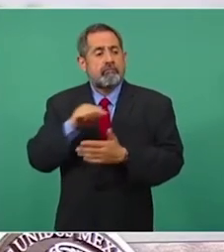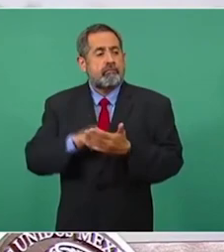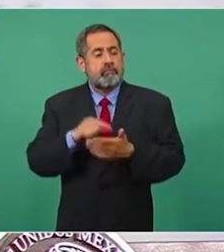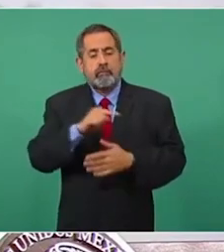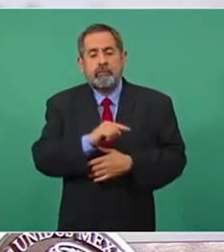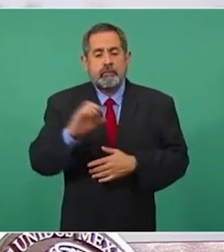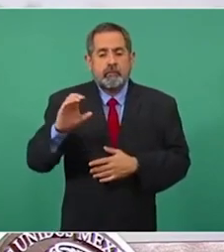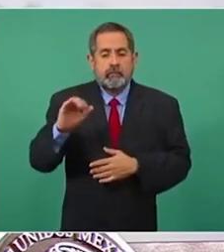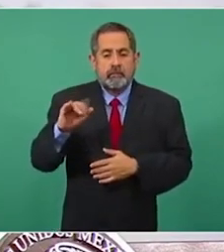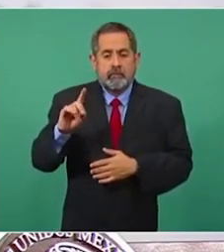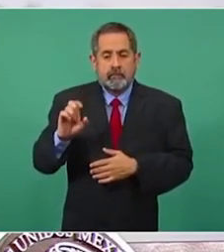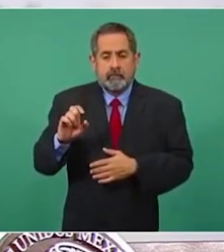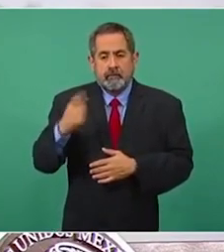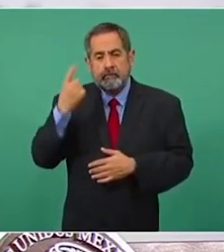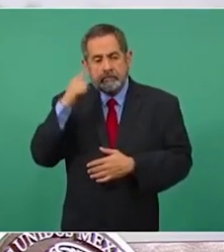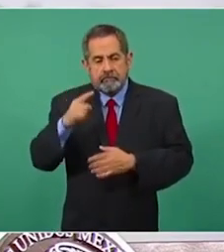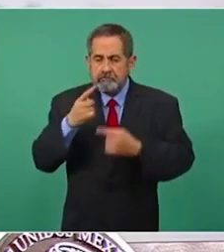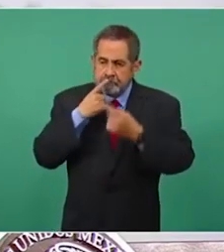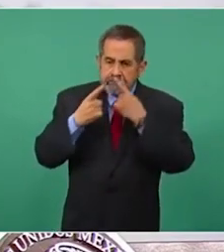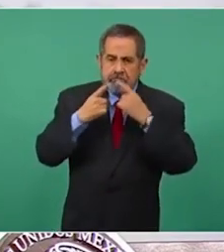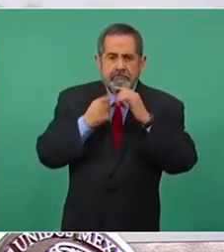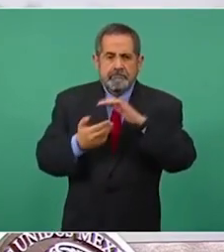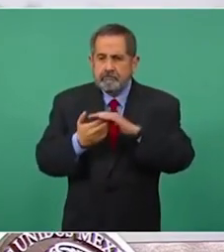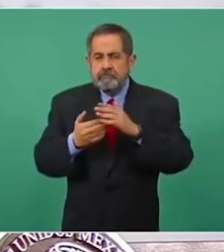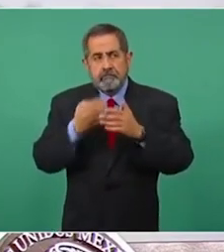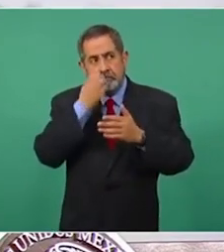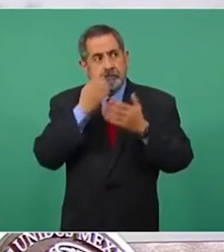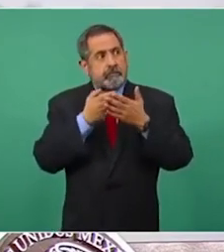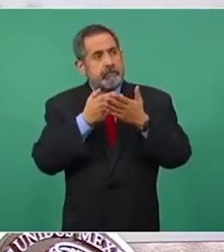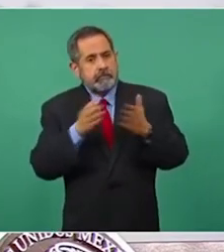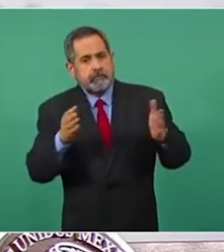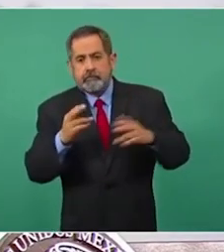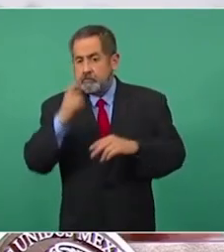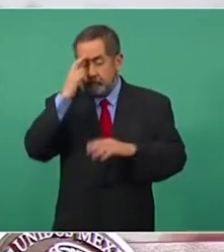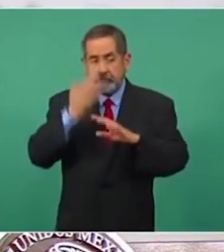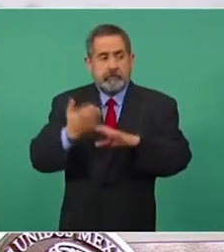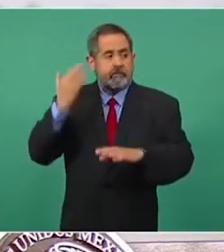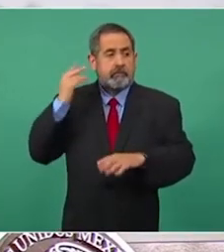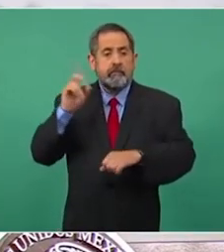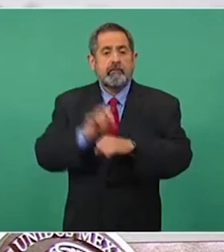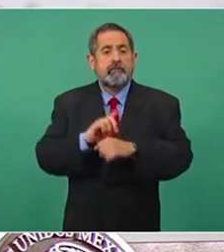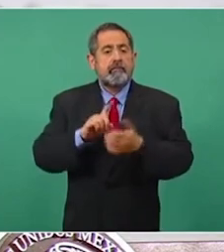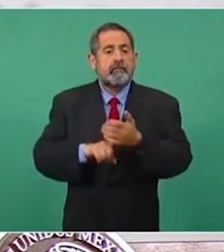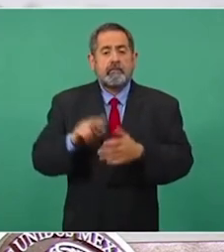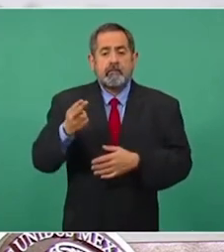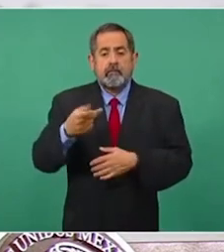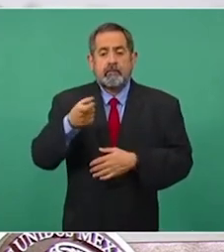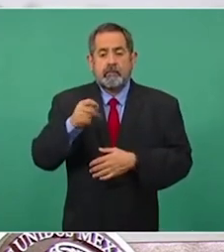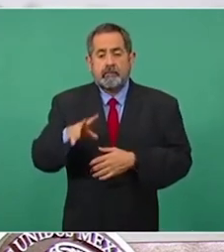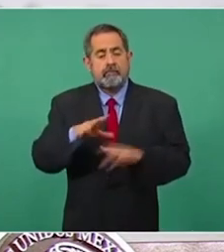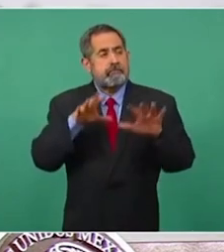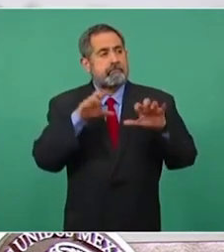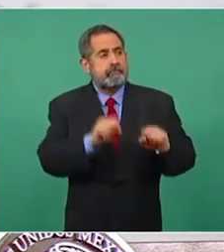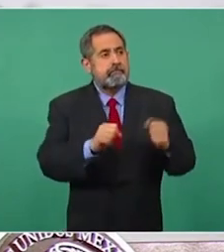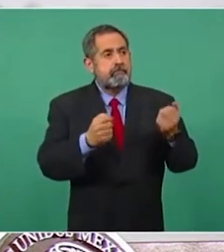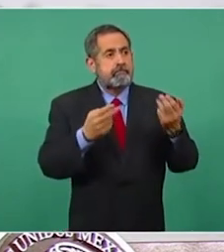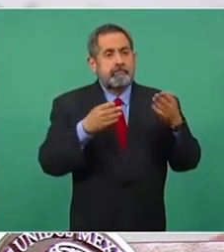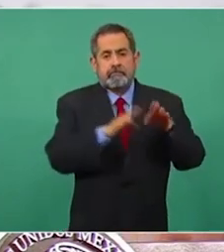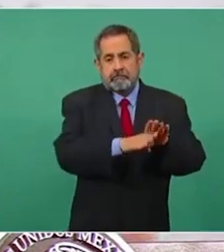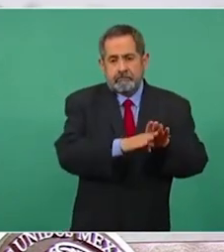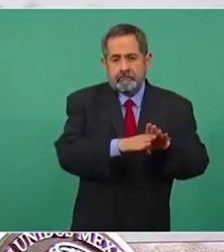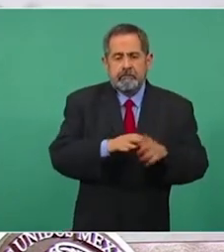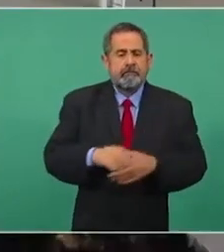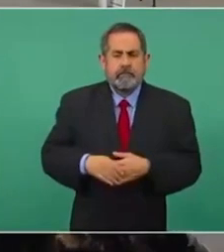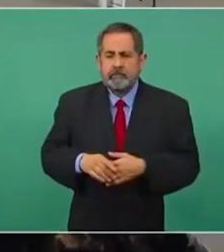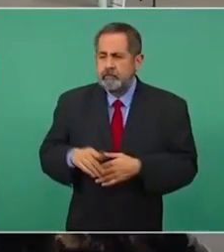La idea era instalar el diálogo y abrir la escuela, tomada desde el 29 de noviembre. Pusieron